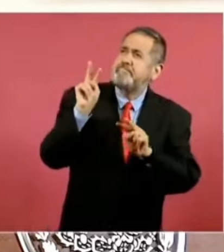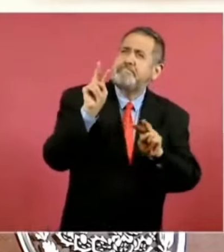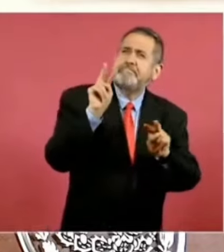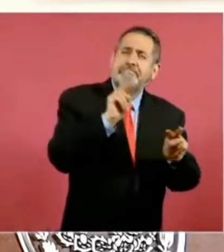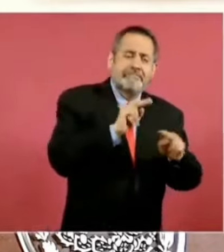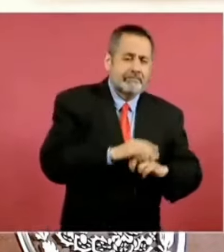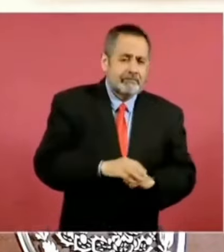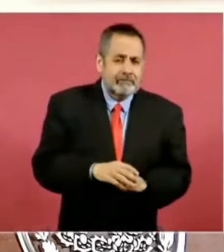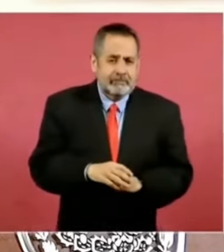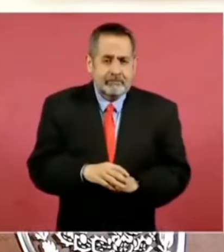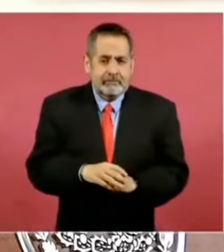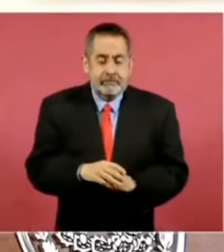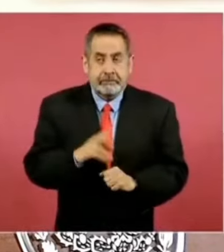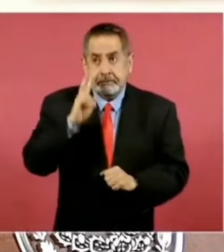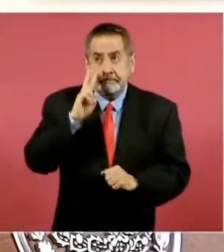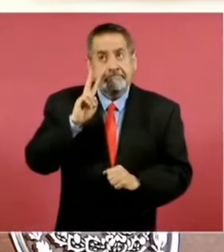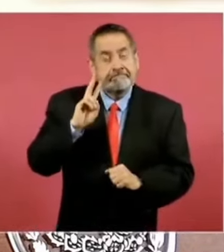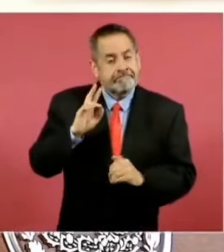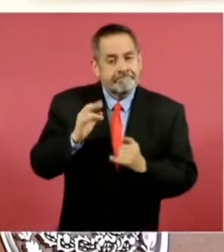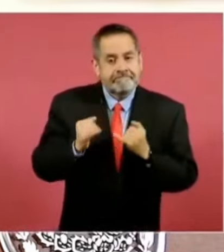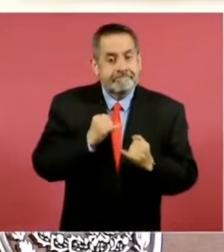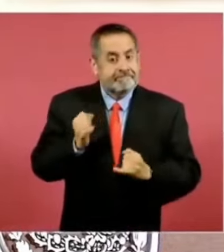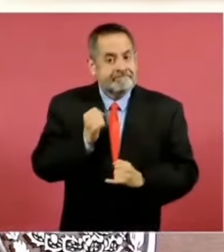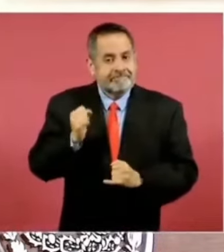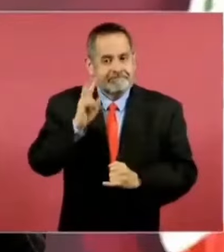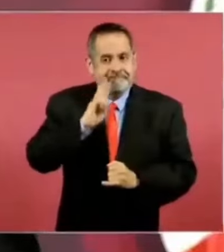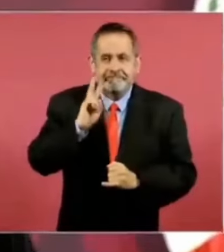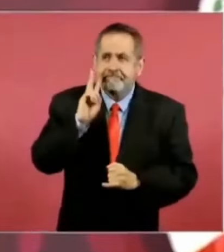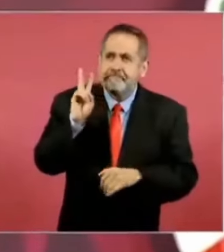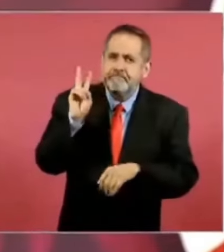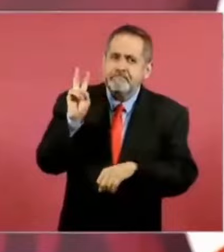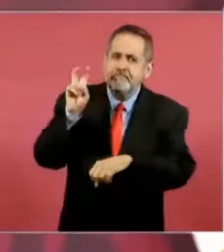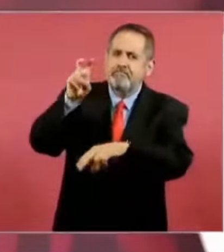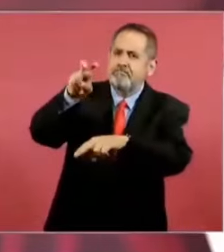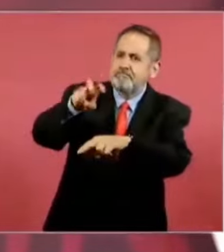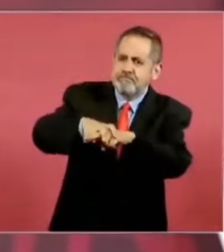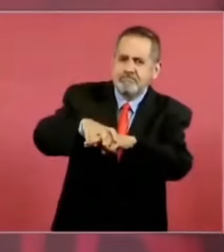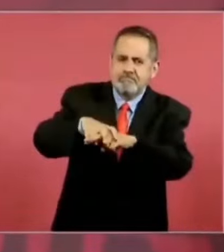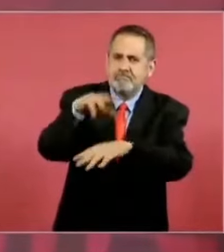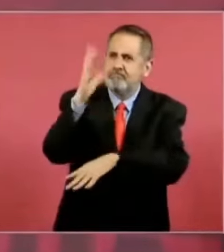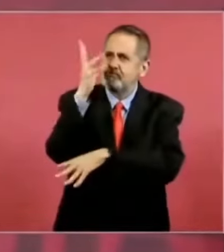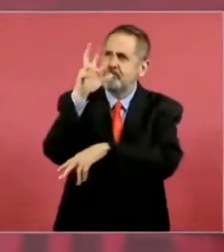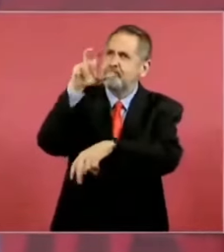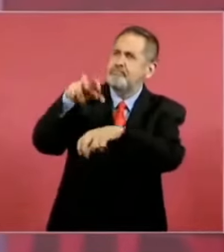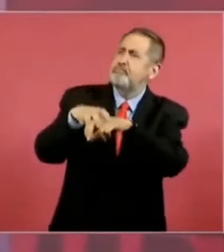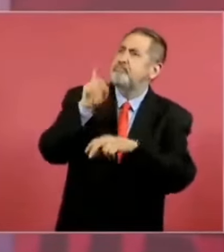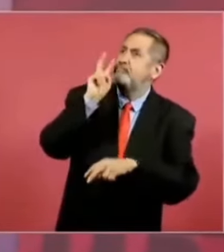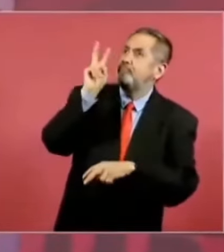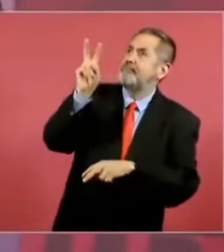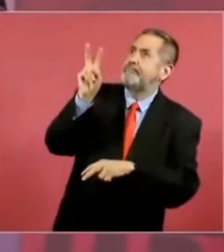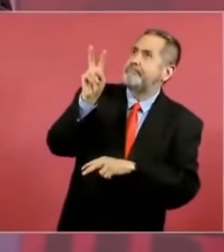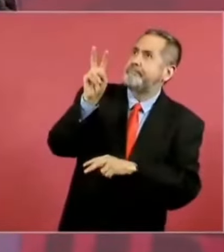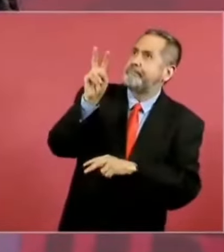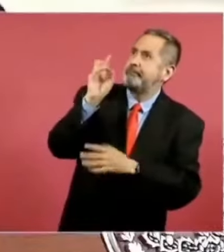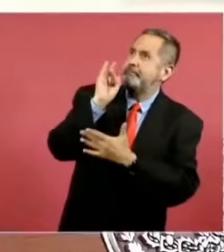ver si tengo suerte, que se posen en la copa de los árboles grandes,